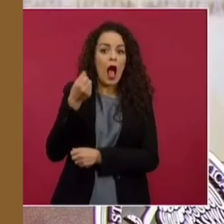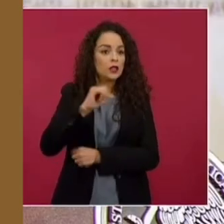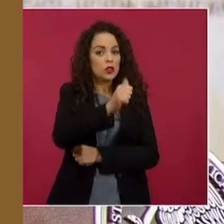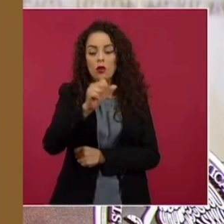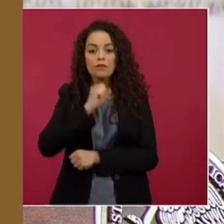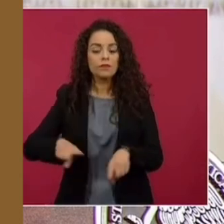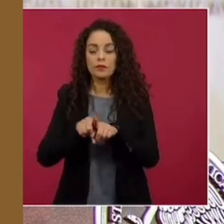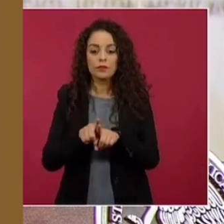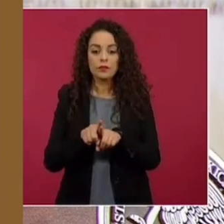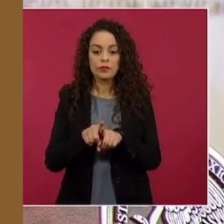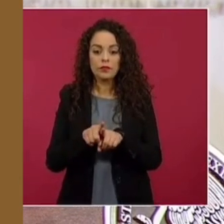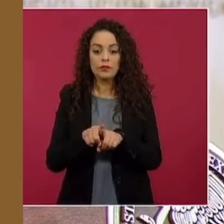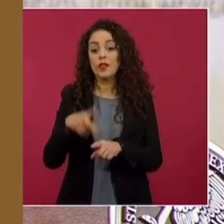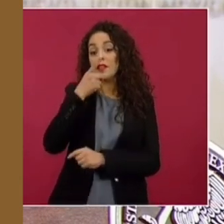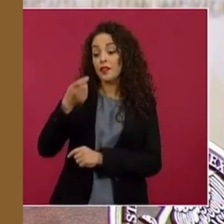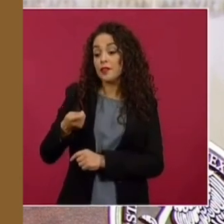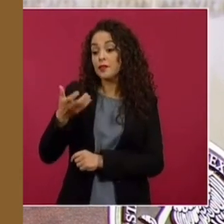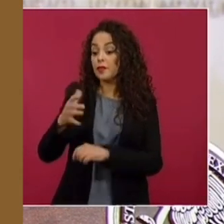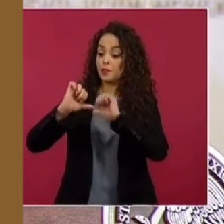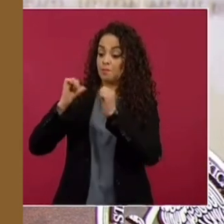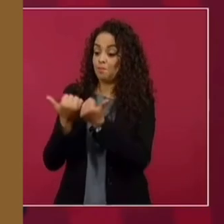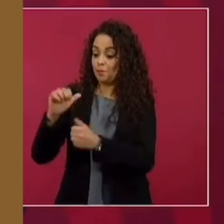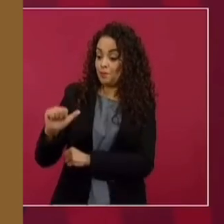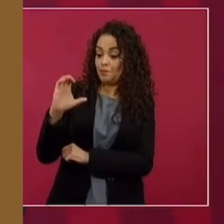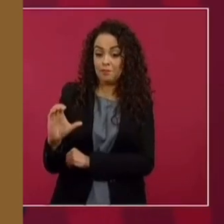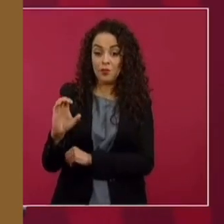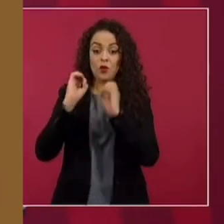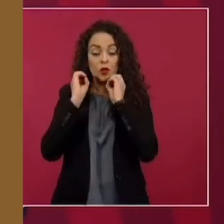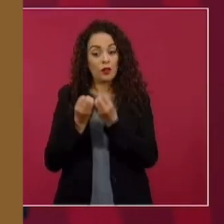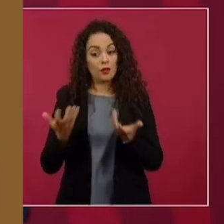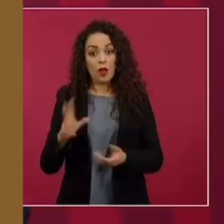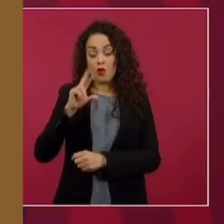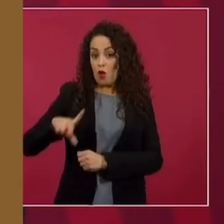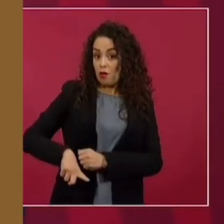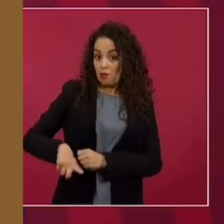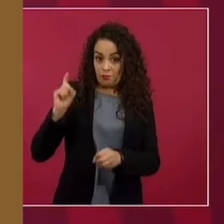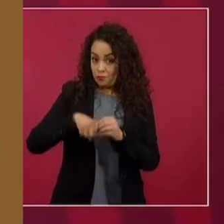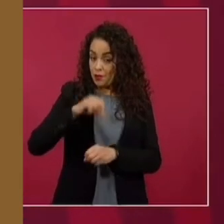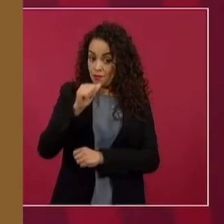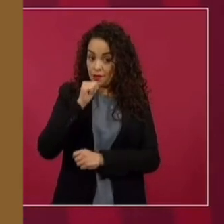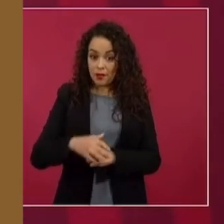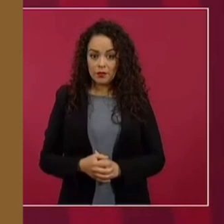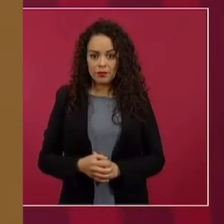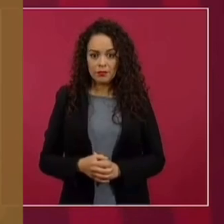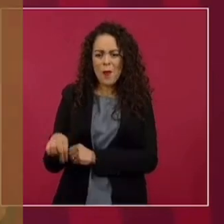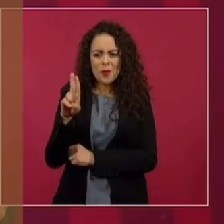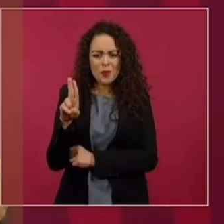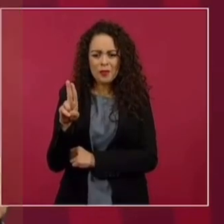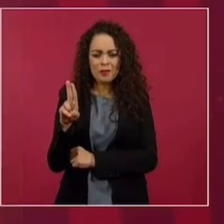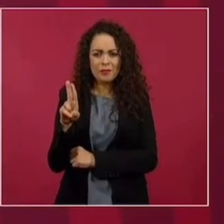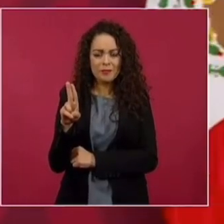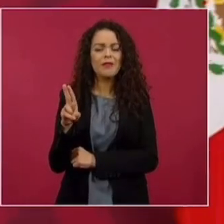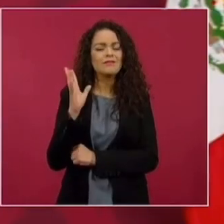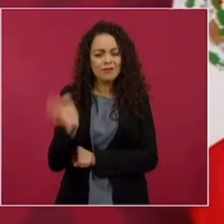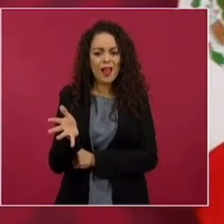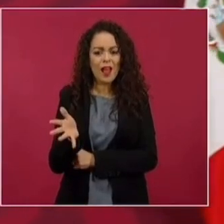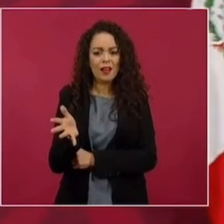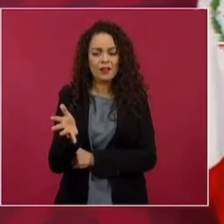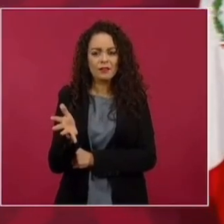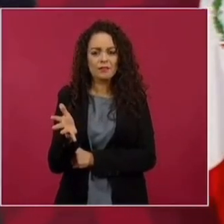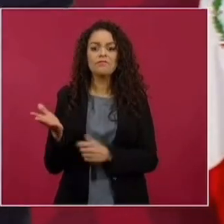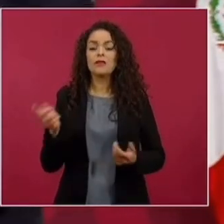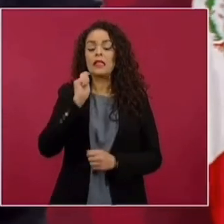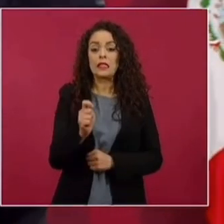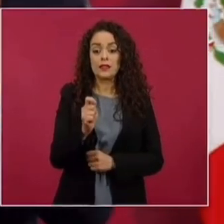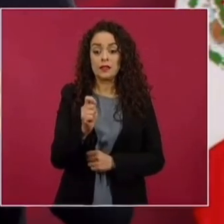organismos de la llamada sociedad civil, de las organizaciones no gubernamentales. Lo dije hasta en la ONU, de que las políticas